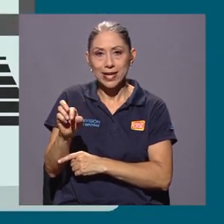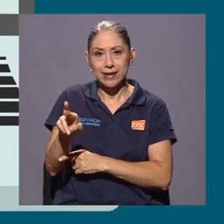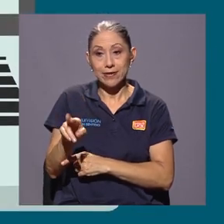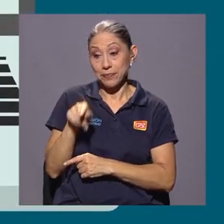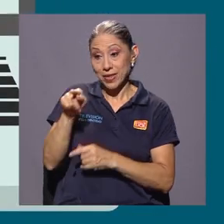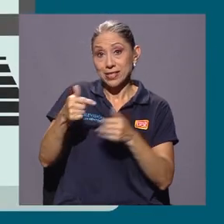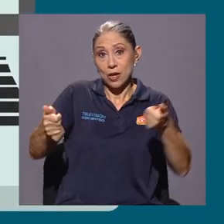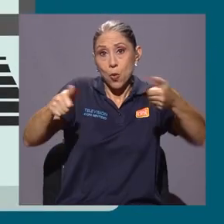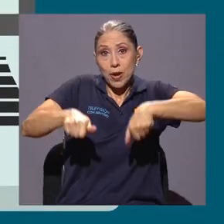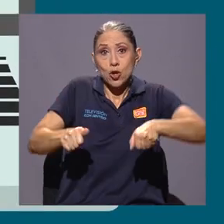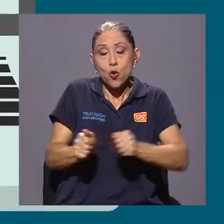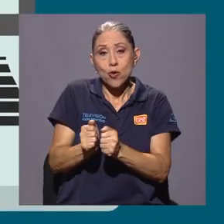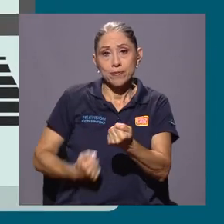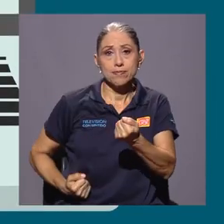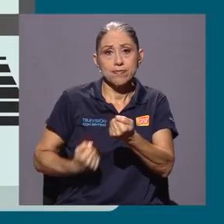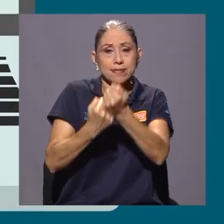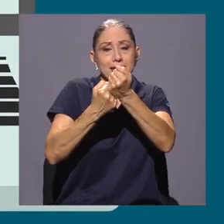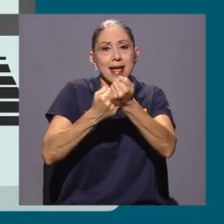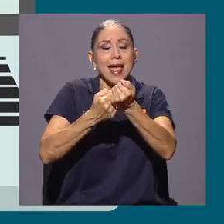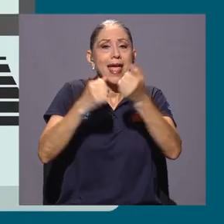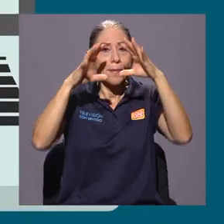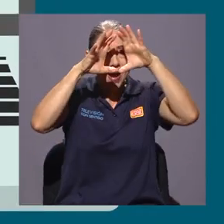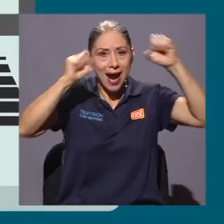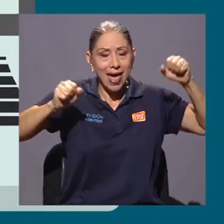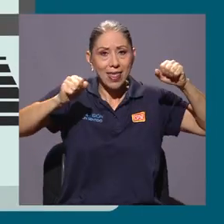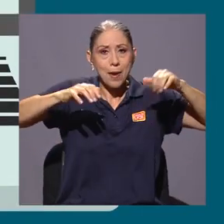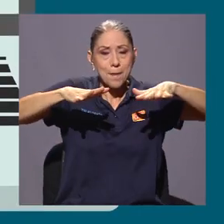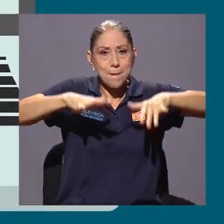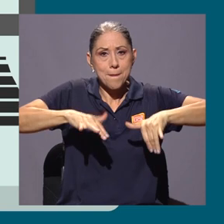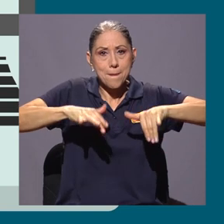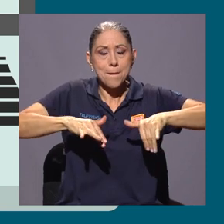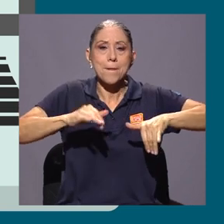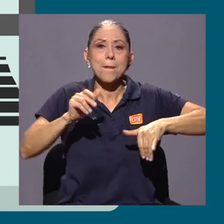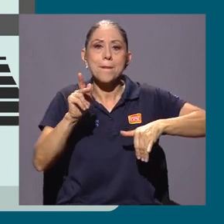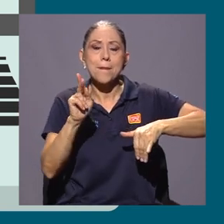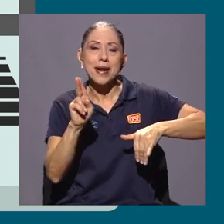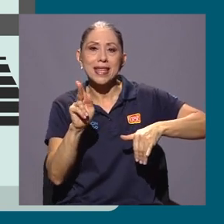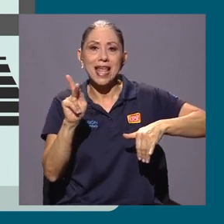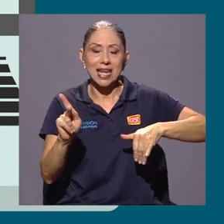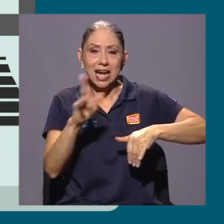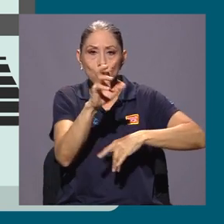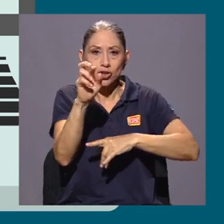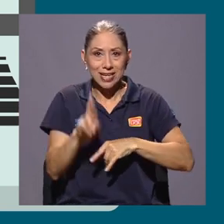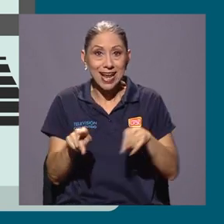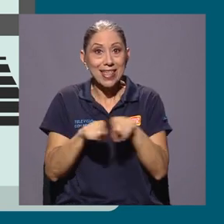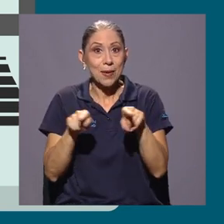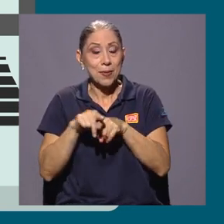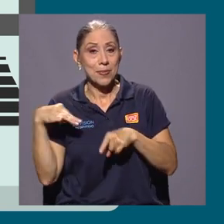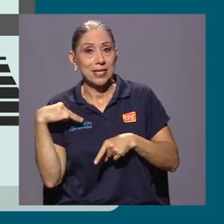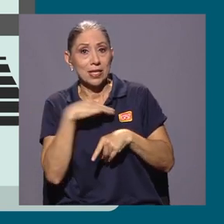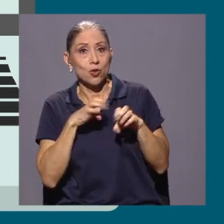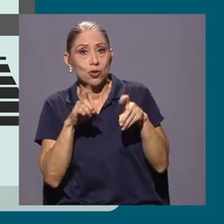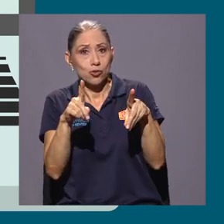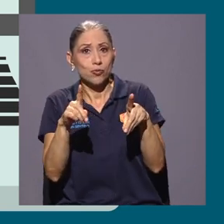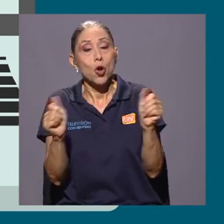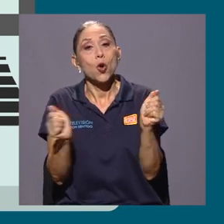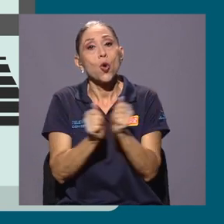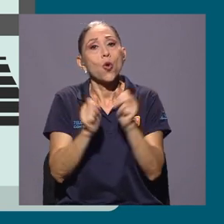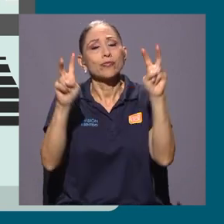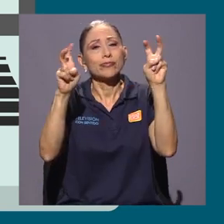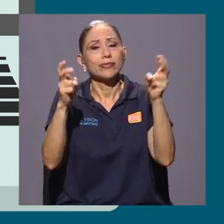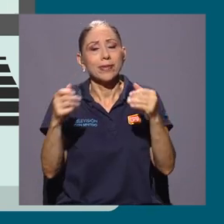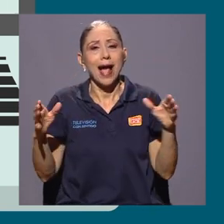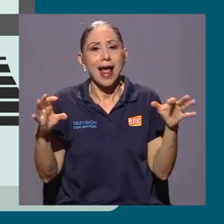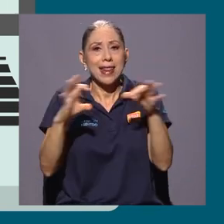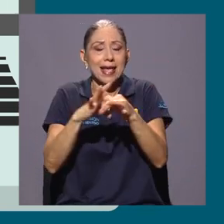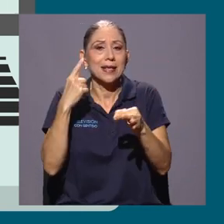convenio cuenta con el respaldo de la Embajada Británica en Costa Rica y del Ministerio de Educación Pública dentro del marco de la Estrategia Nacional denominada Alianza